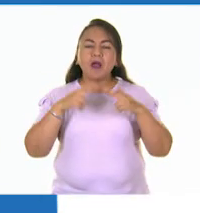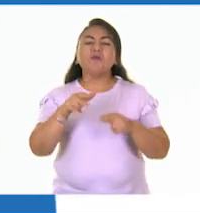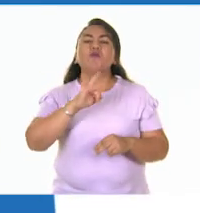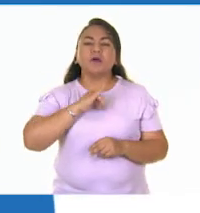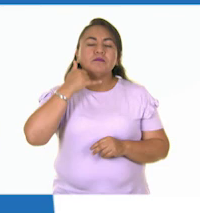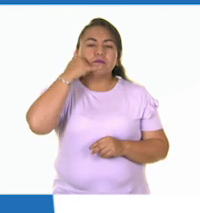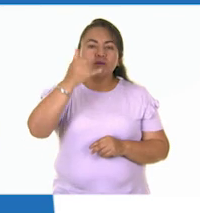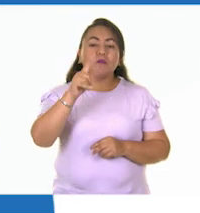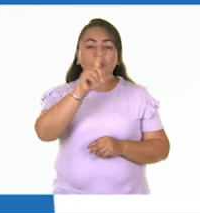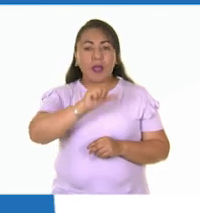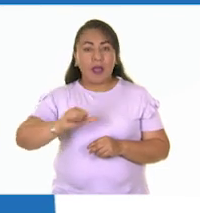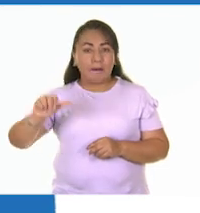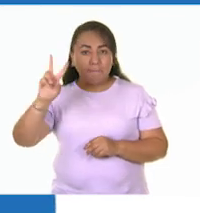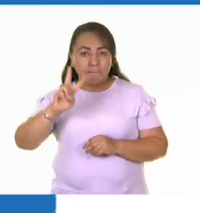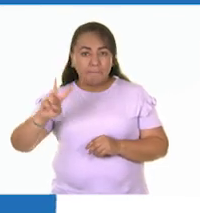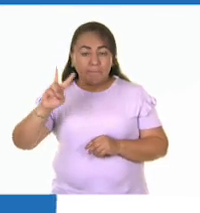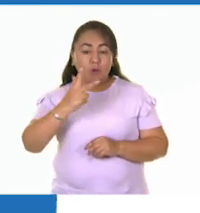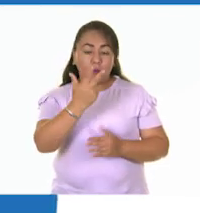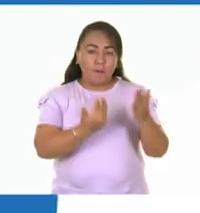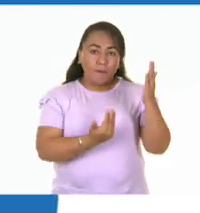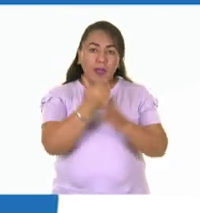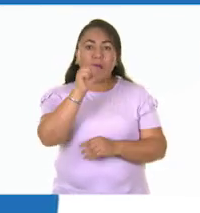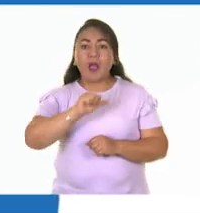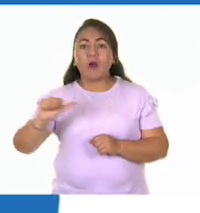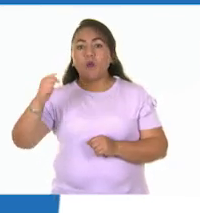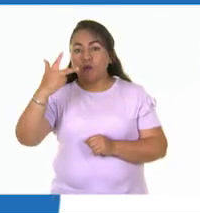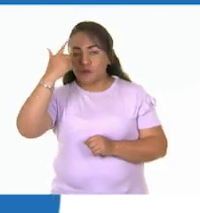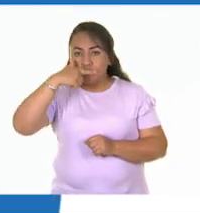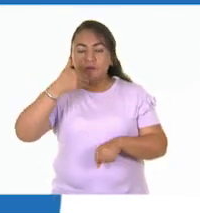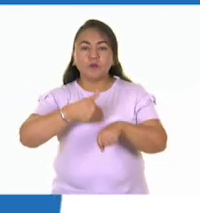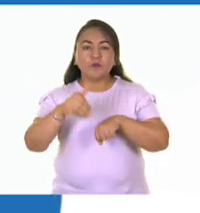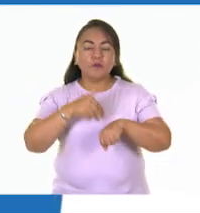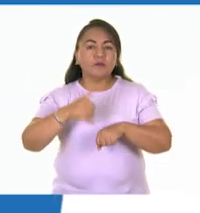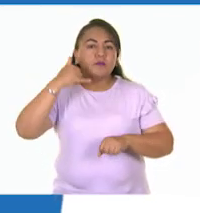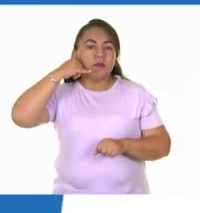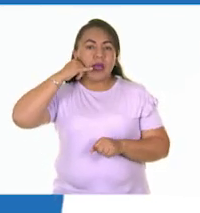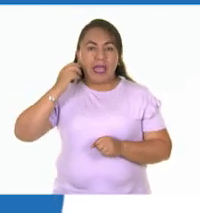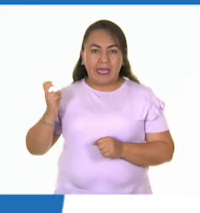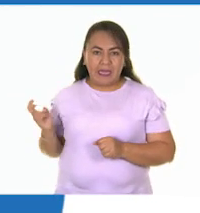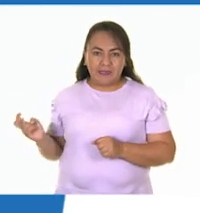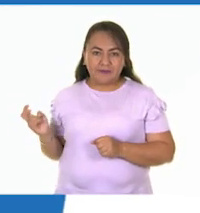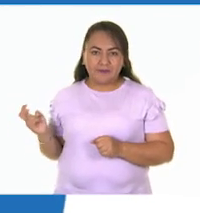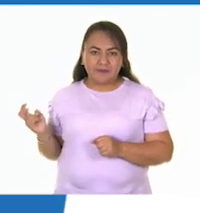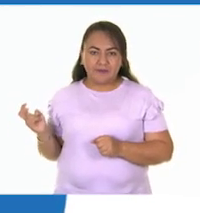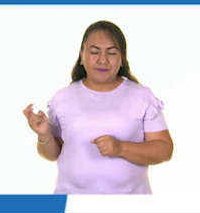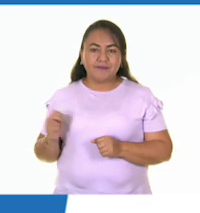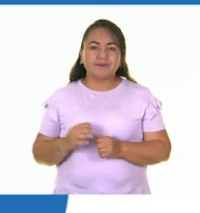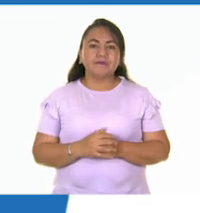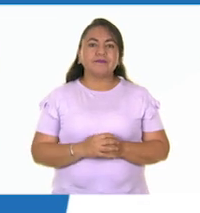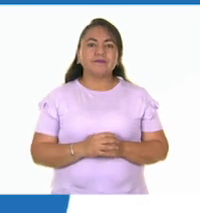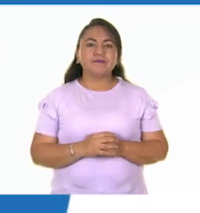maestras y maestros de lunes a viernes de 8 a 20 horas al teléfono 5541